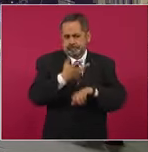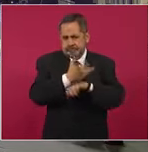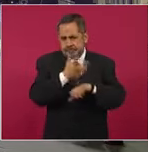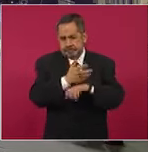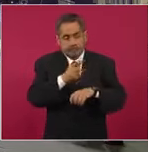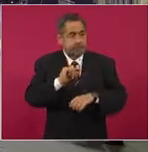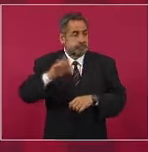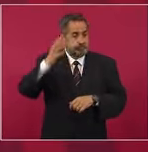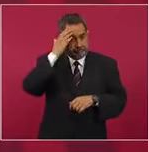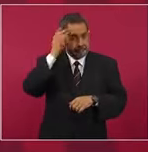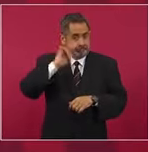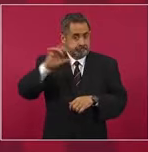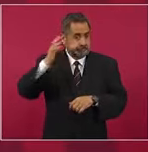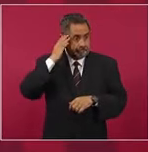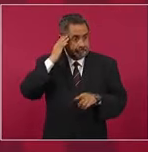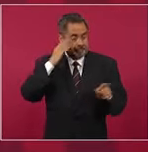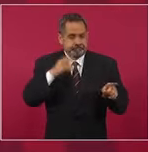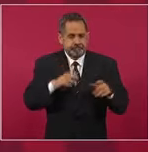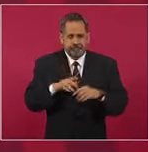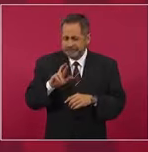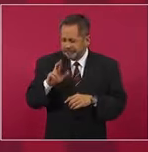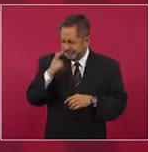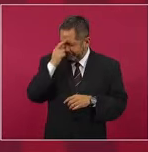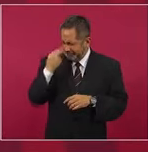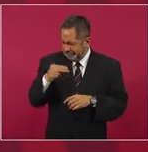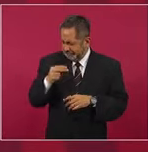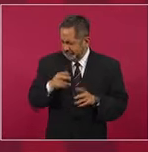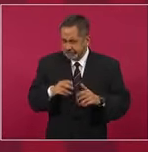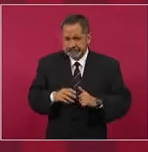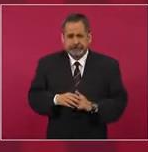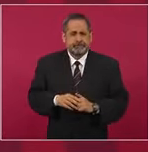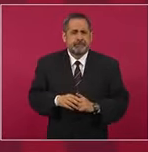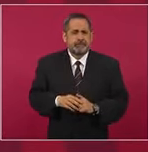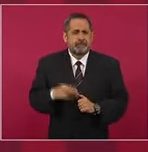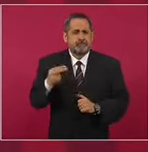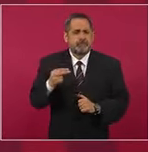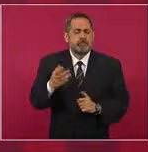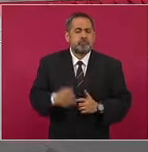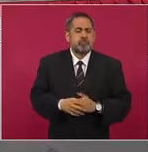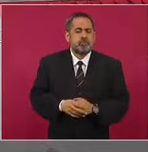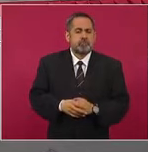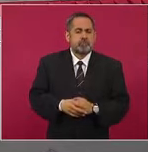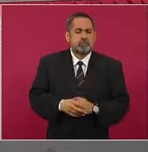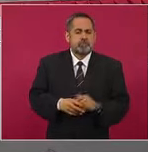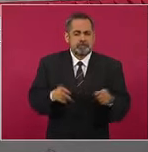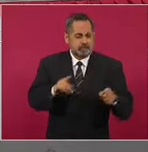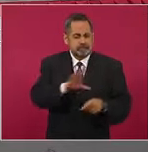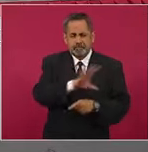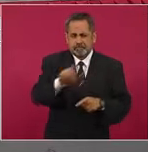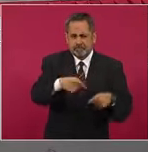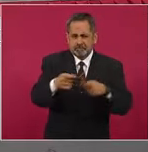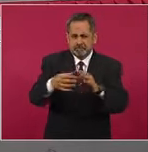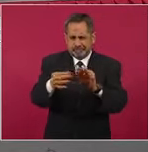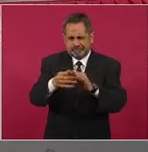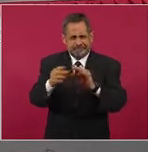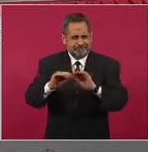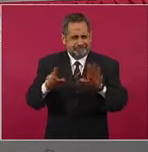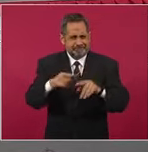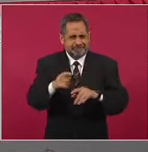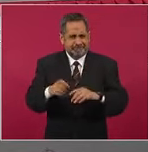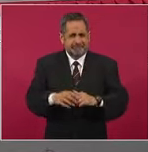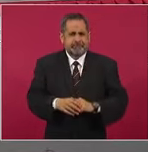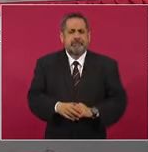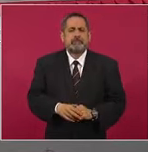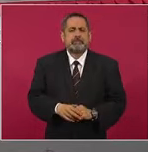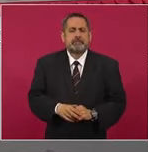famosa, no recuerdo ahora su nombre, pero a lo mejor te pasan el dato.